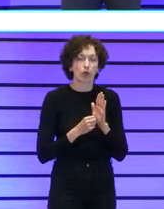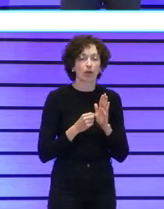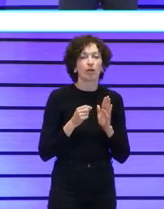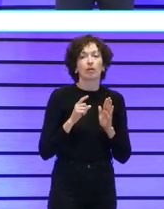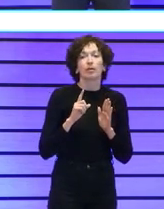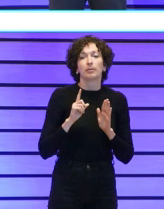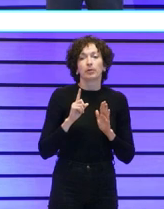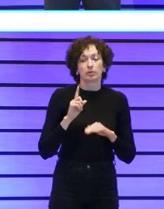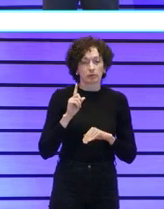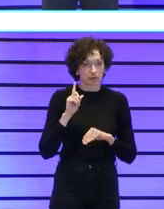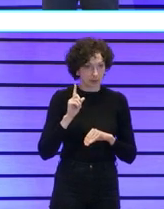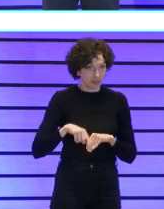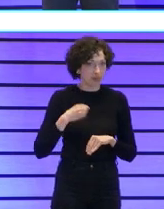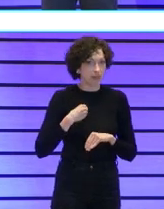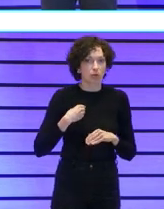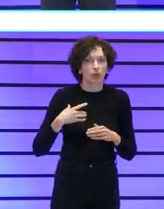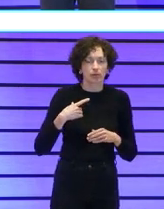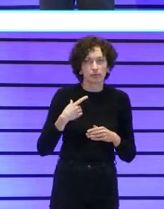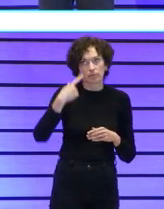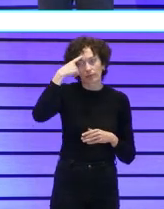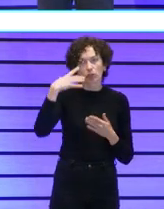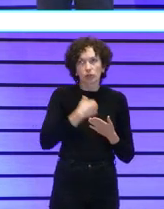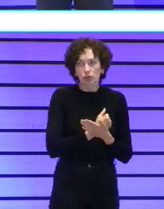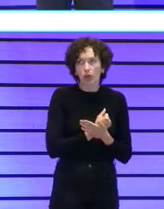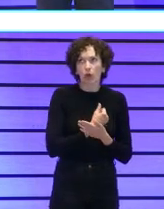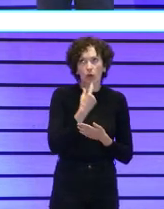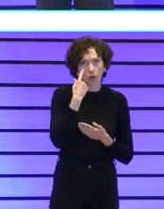vemos sino de todo ¿no? de todo